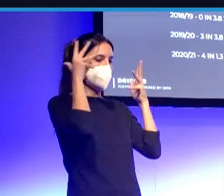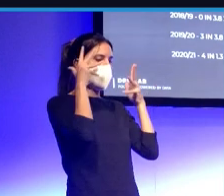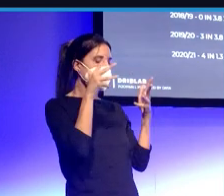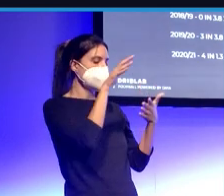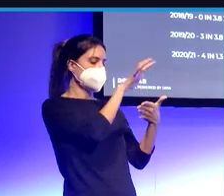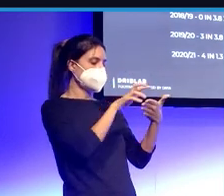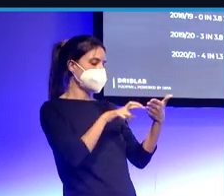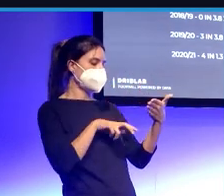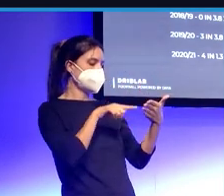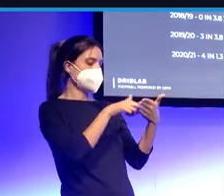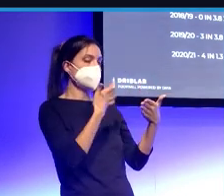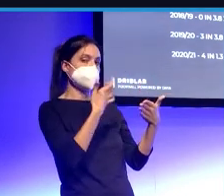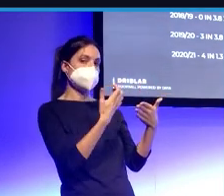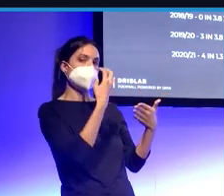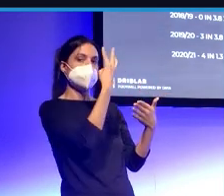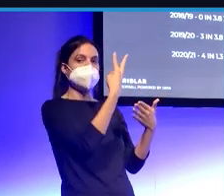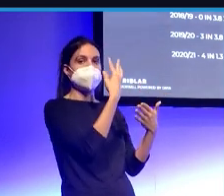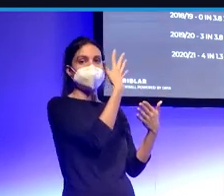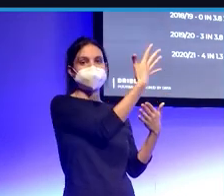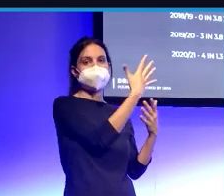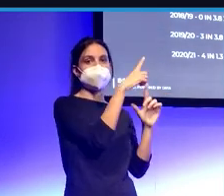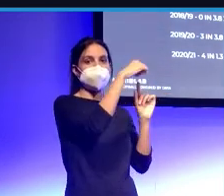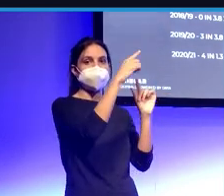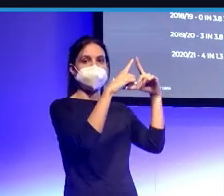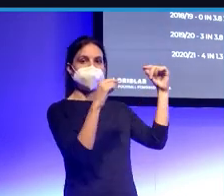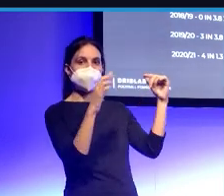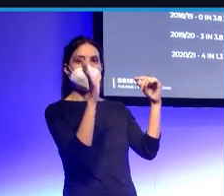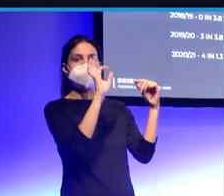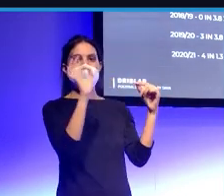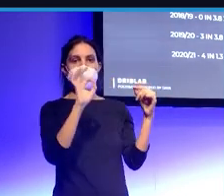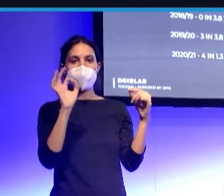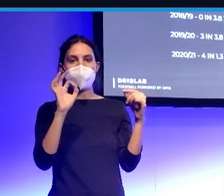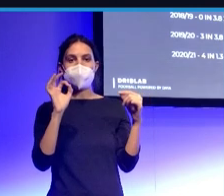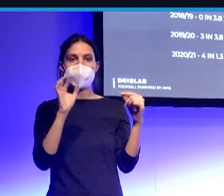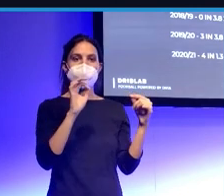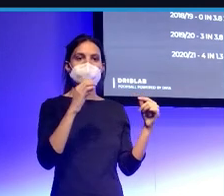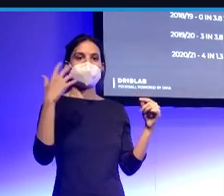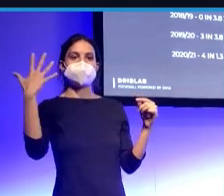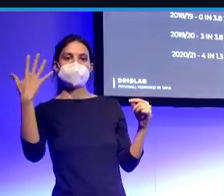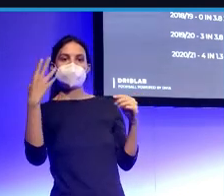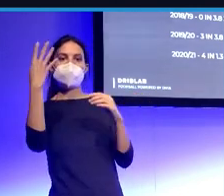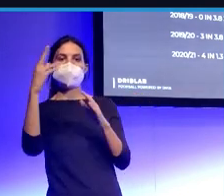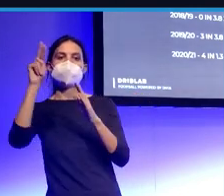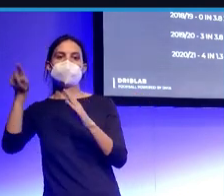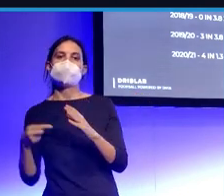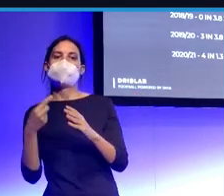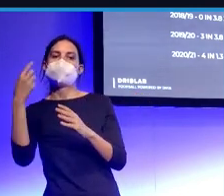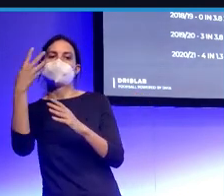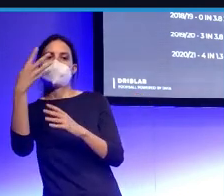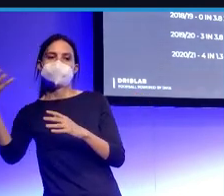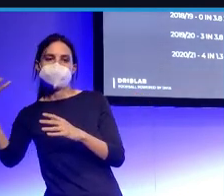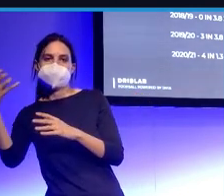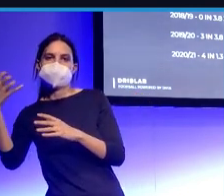estrellas o el que tiene 2.000 reviews con 4,6, ¿no? Pues al final aquí todos nos quedaríamos con